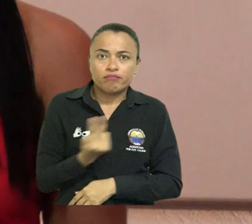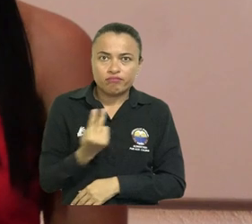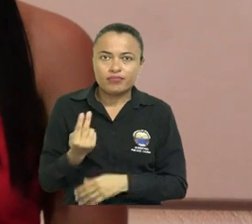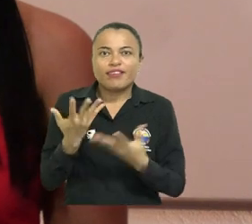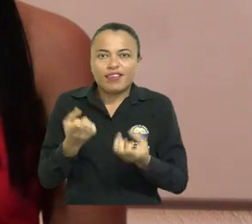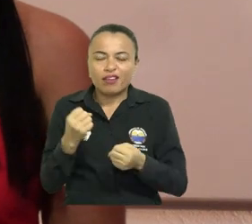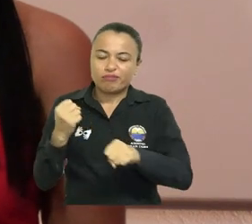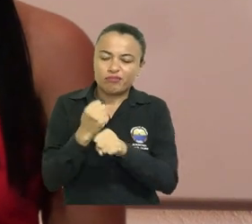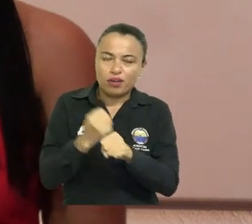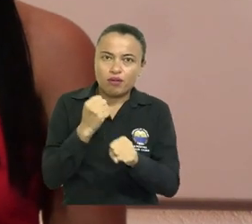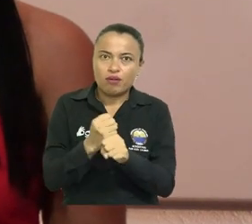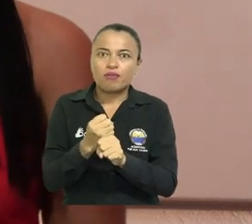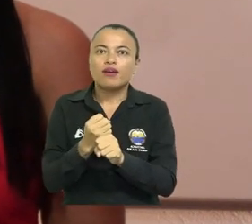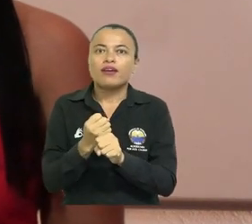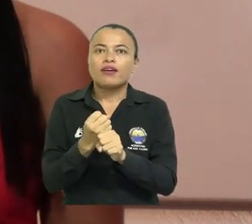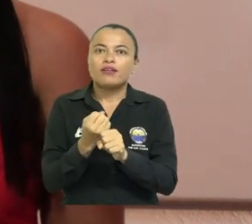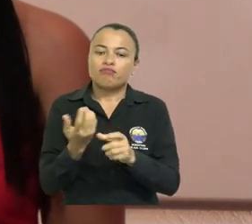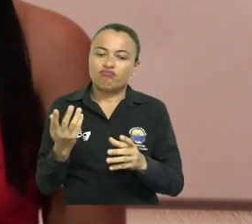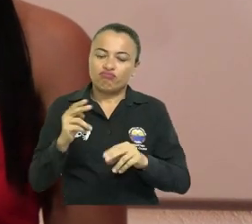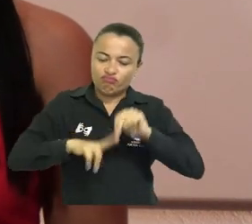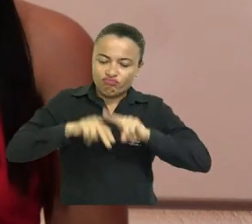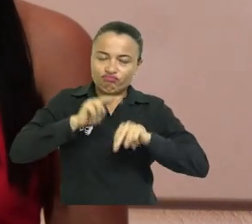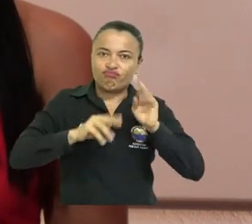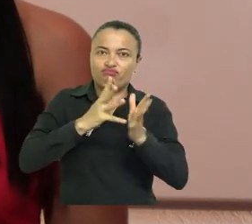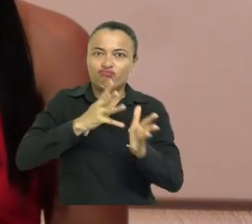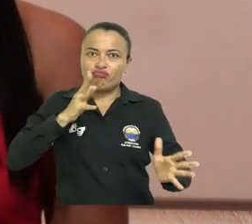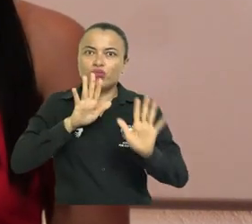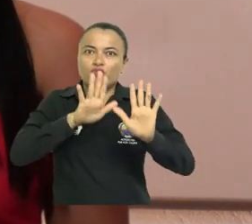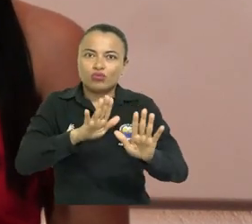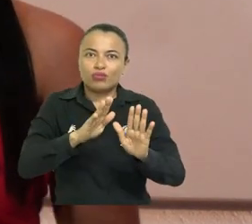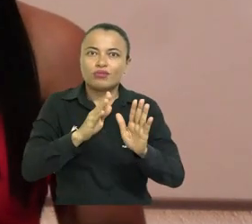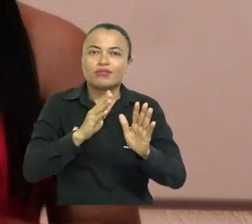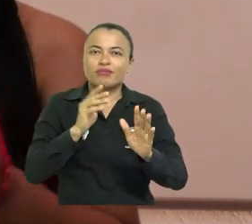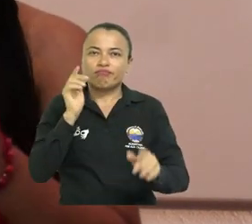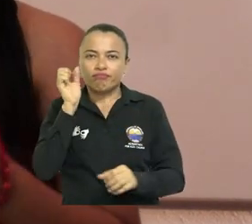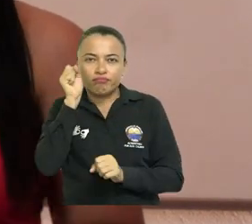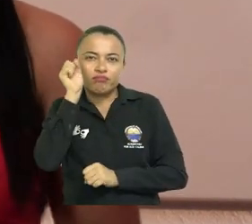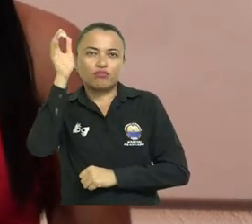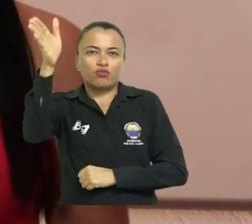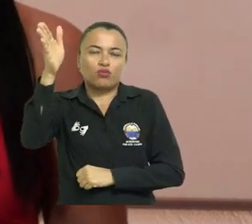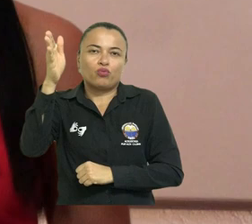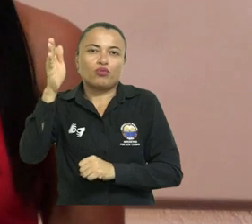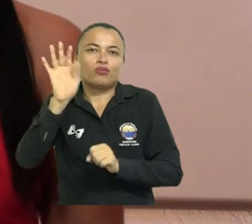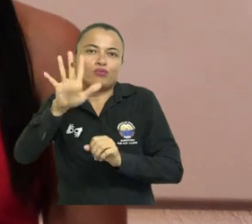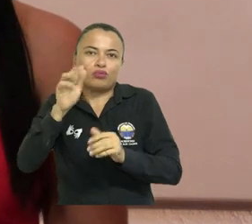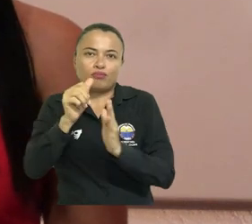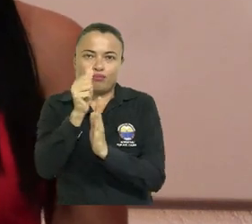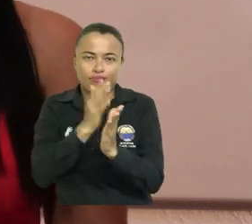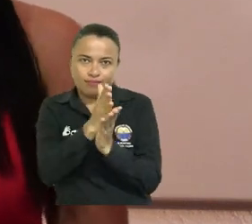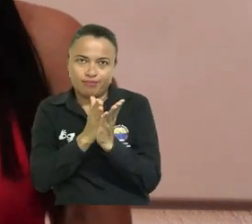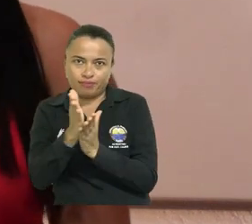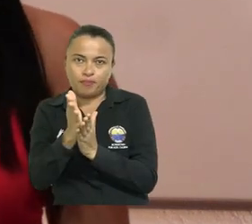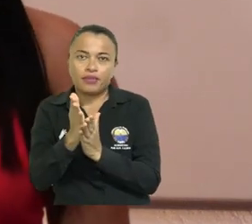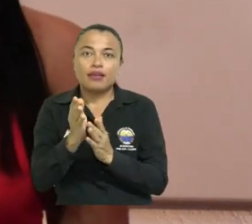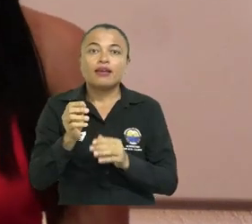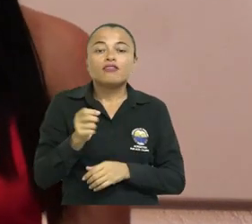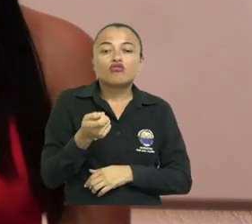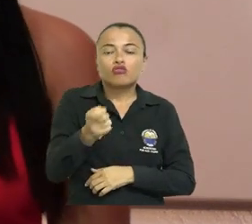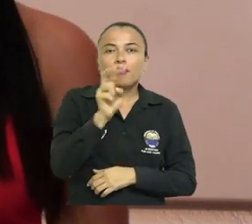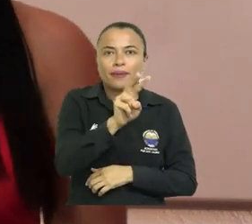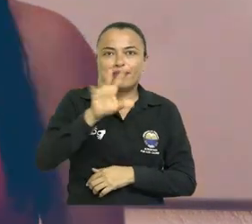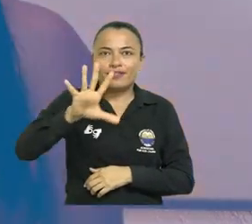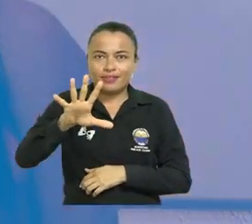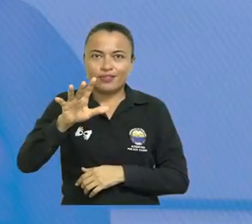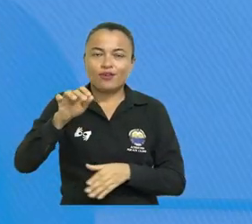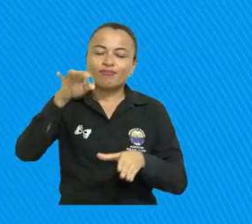trabajar por el enriquecimiento y proyección de nuestro programa. Este 25 de octubre, recuerda votar por el 01.